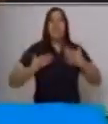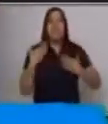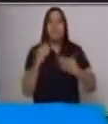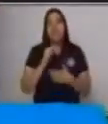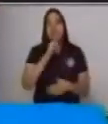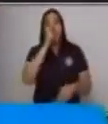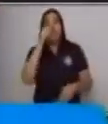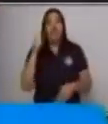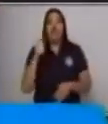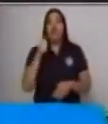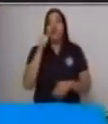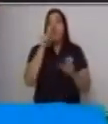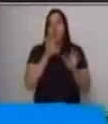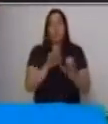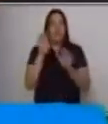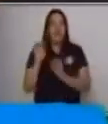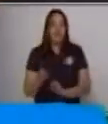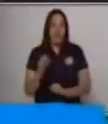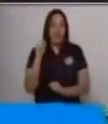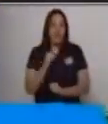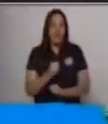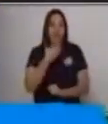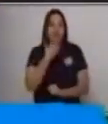de una mejor forma.